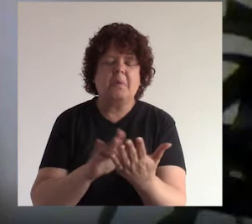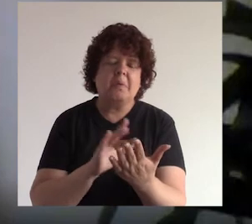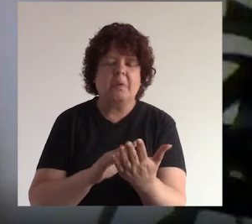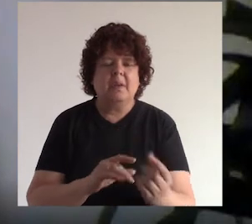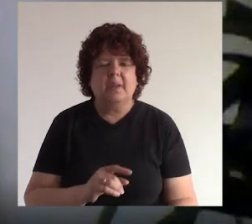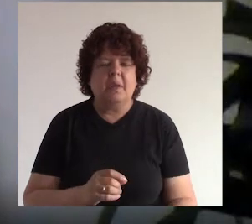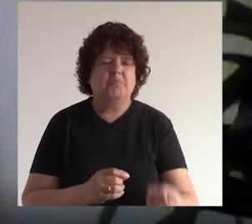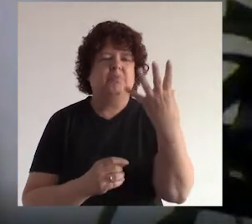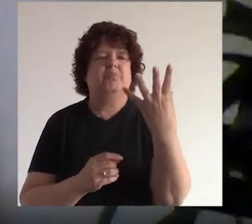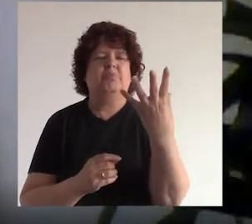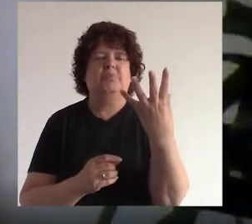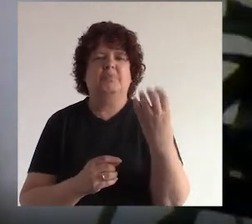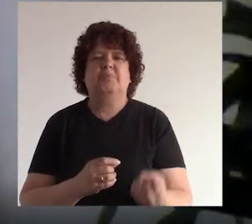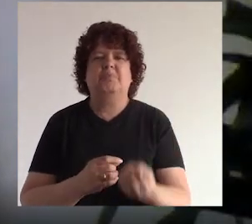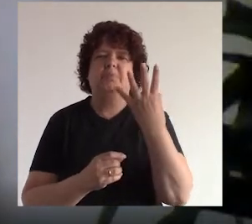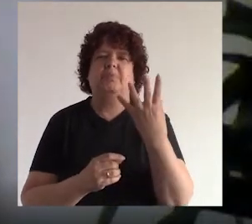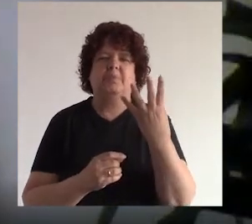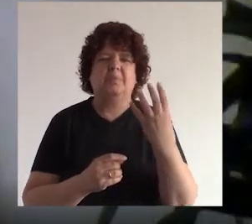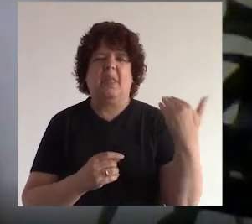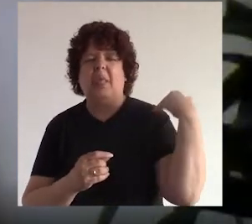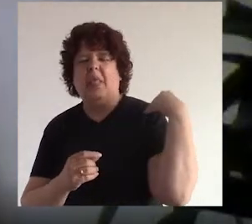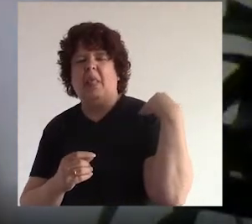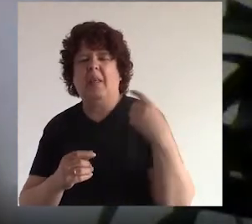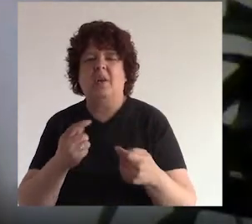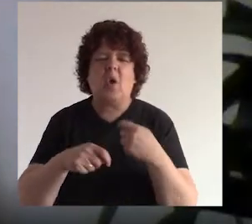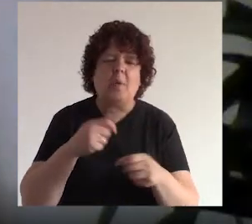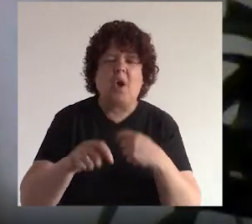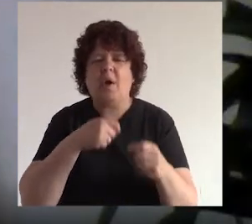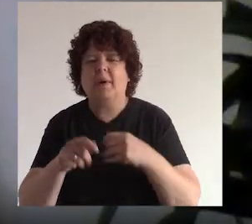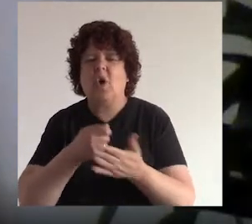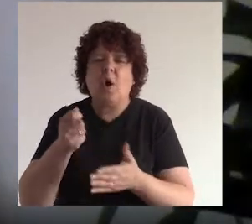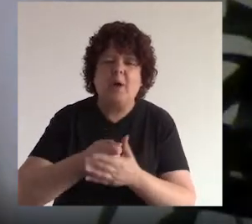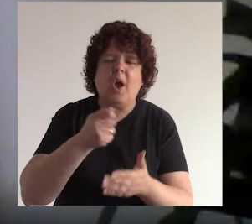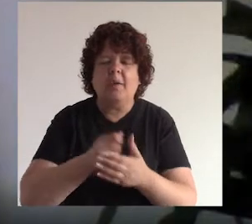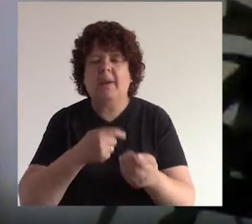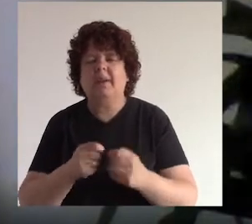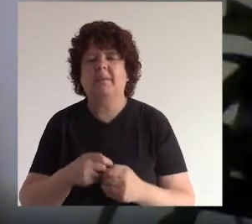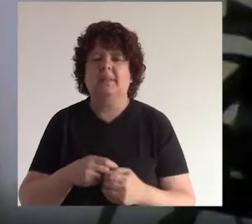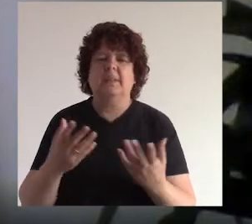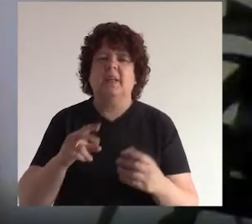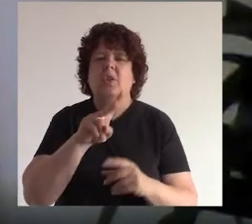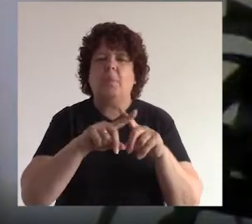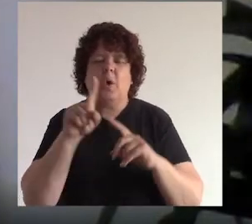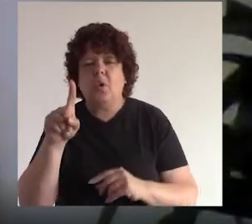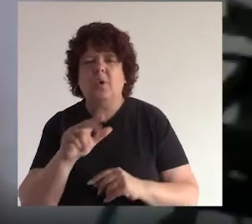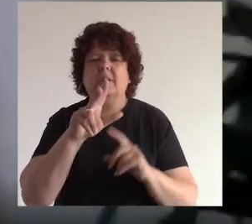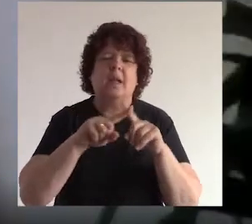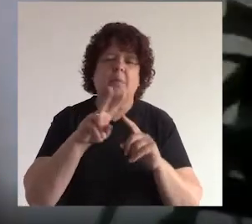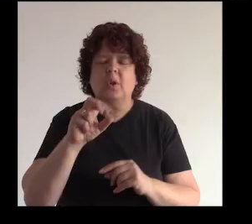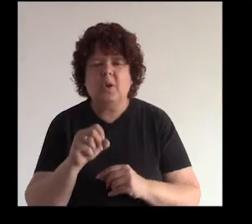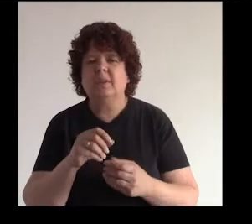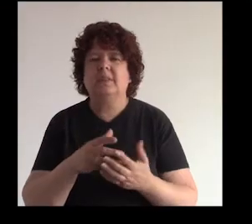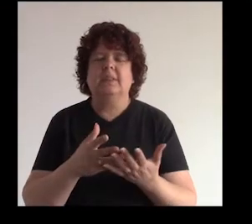aparece por ahí un posteo de un emprendedor que nos dice tengo una oferta 60% de descuento 2x1